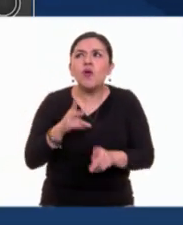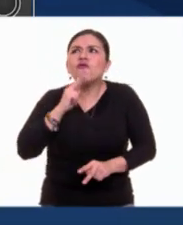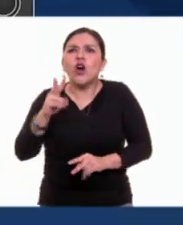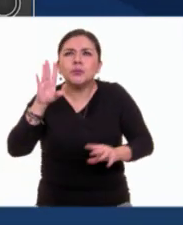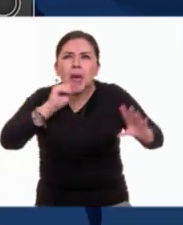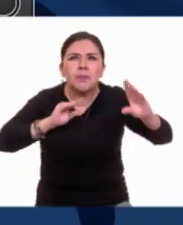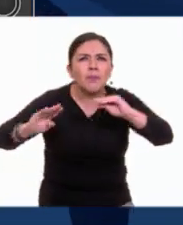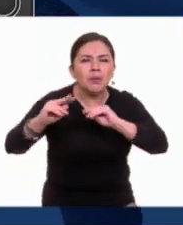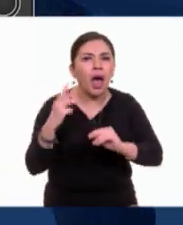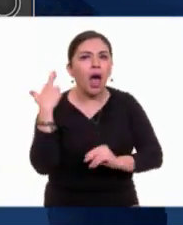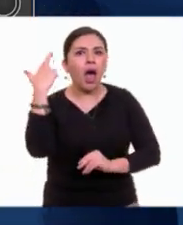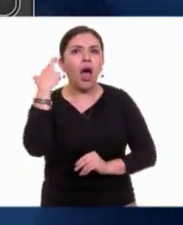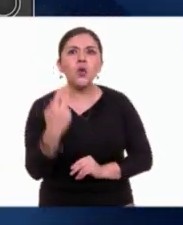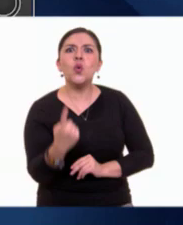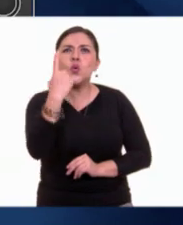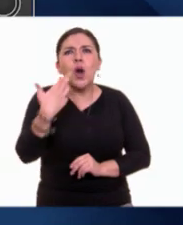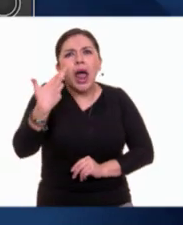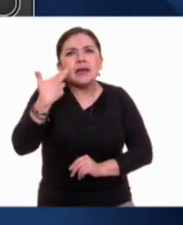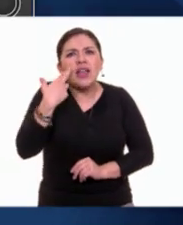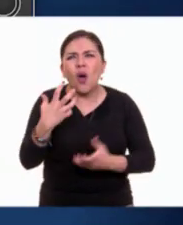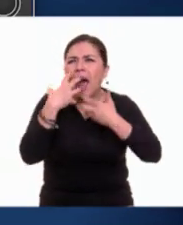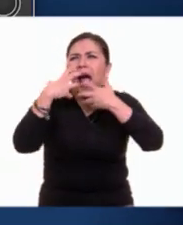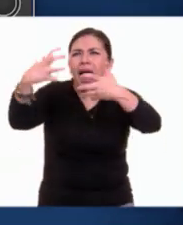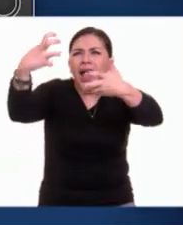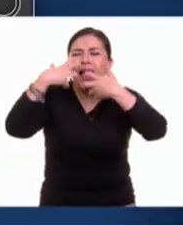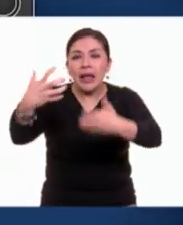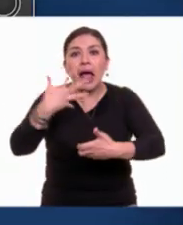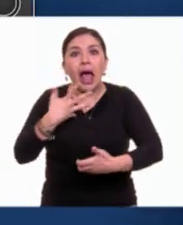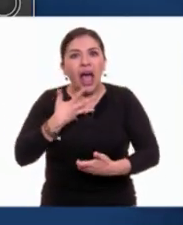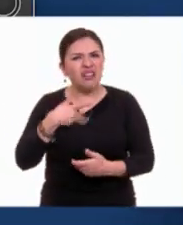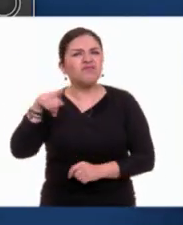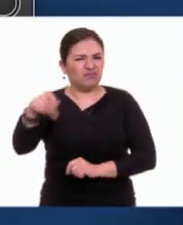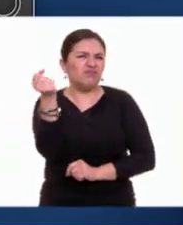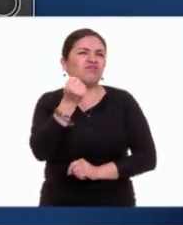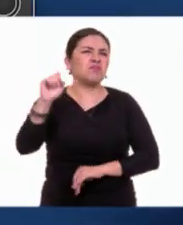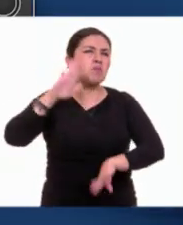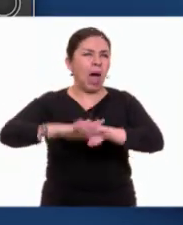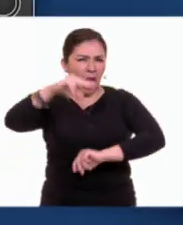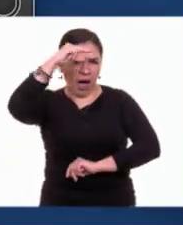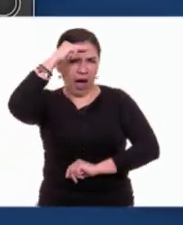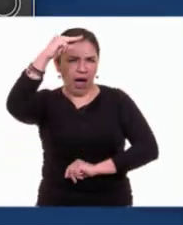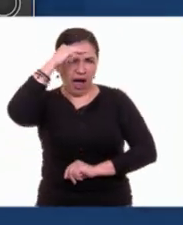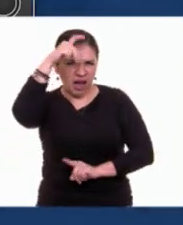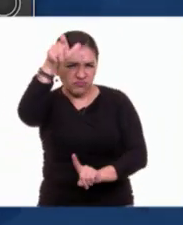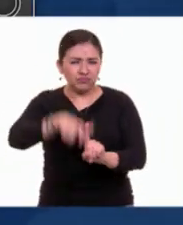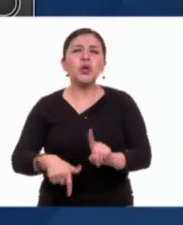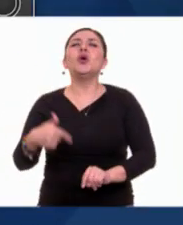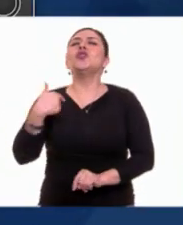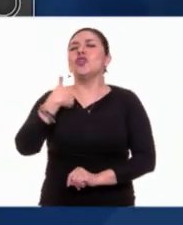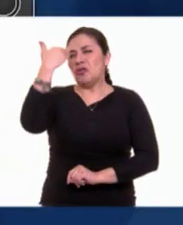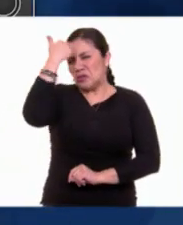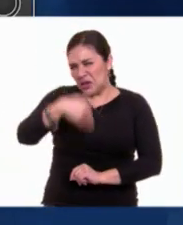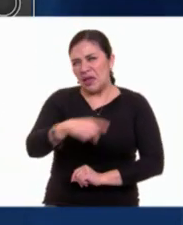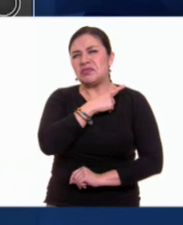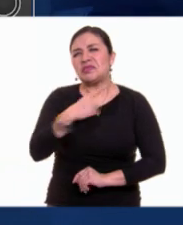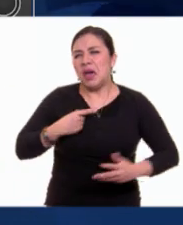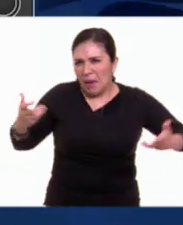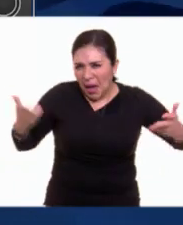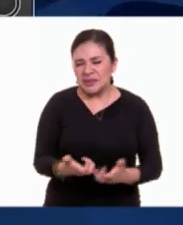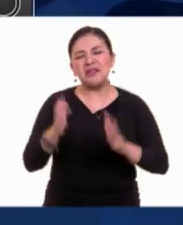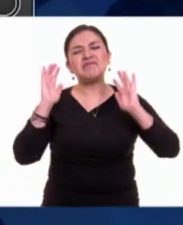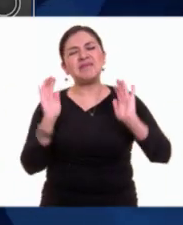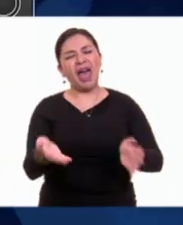voces, se oyeron los gritos de un ratón que tenía fama de inteligente. Yo sé lo que hay que hacer.